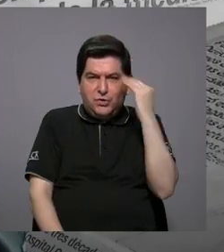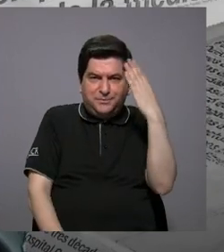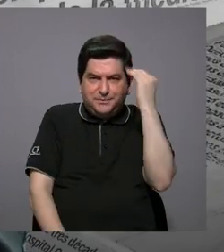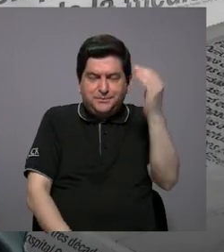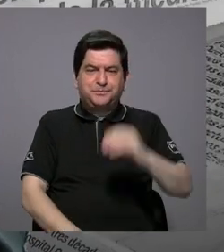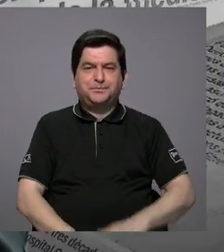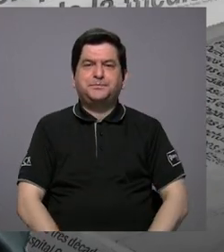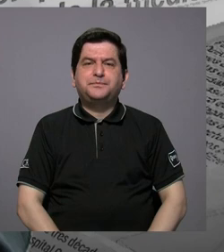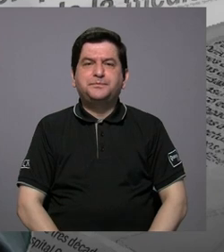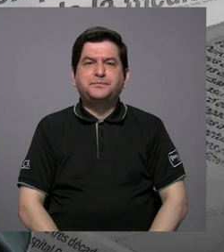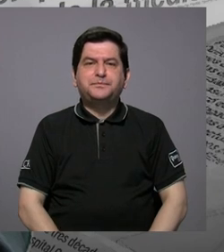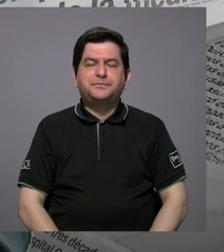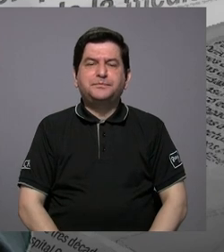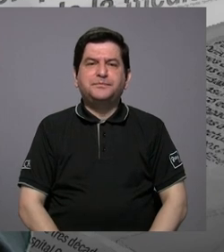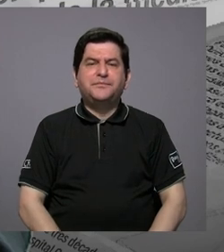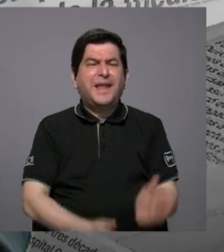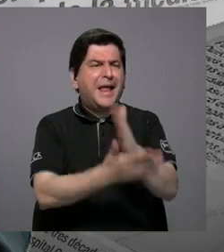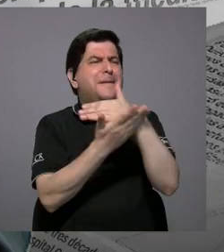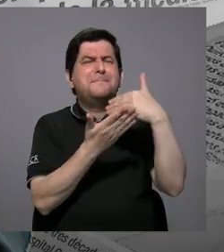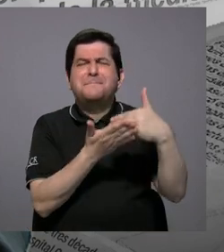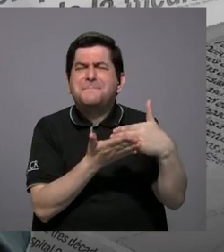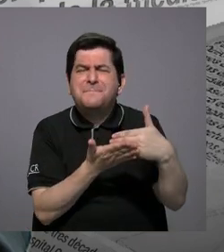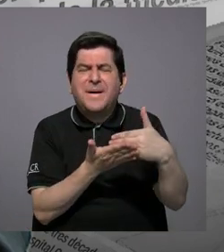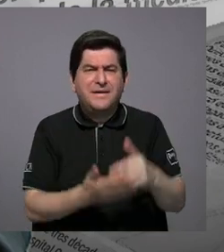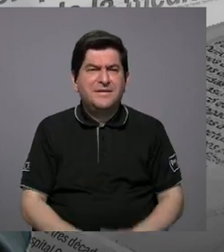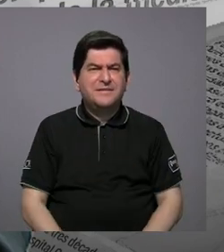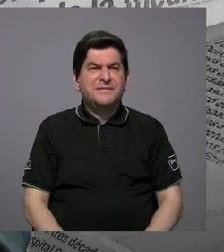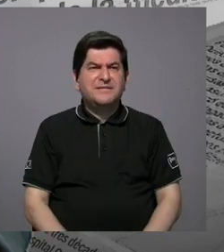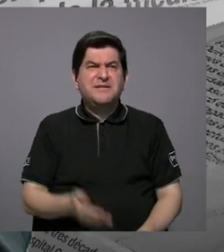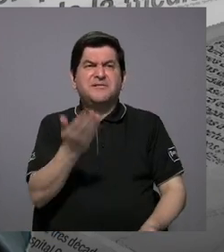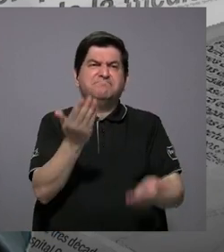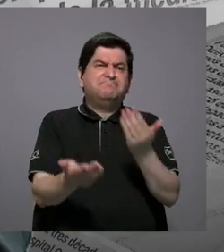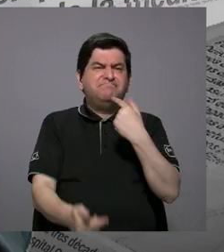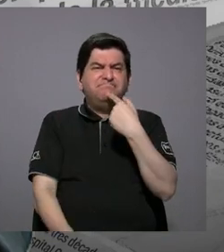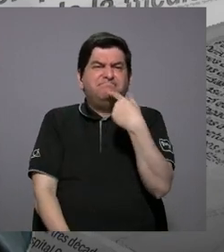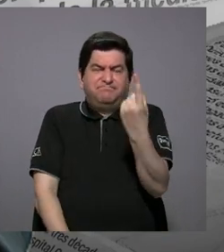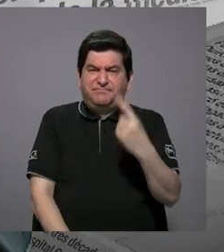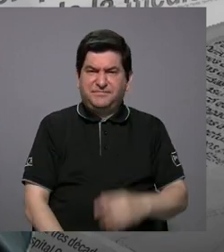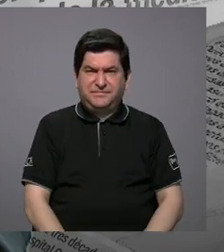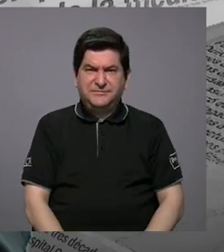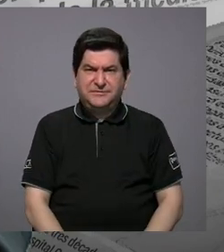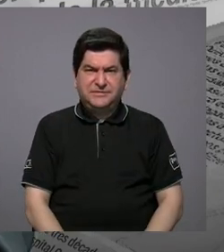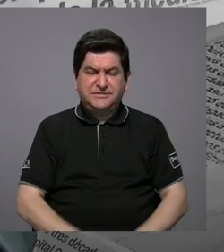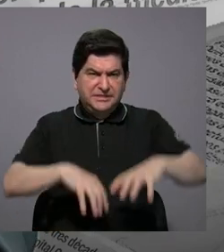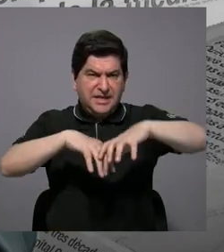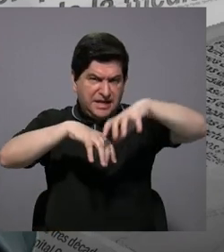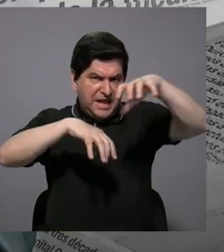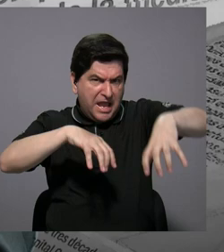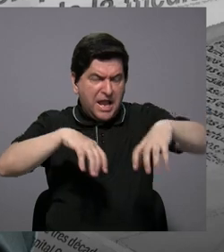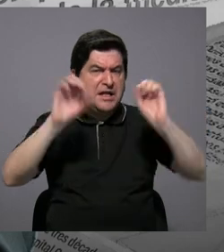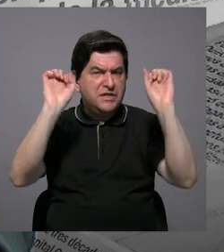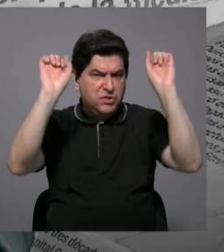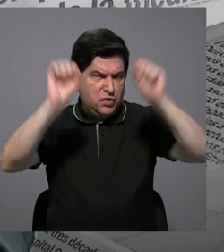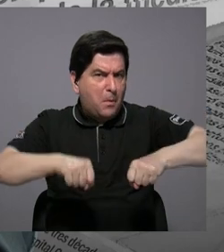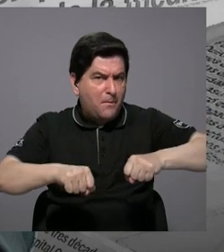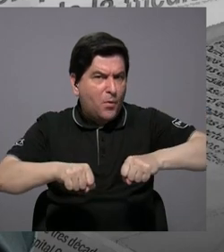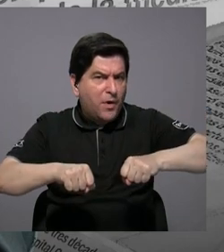esto, ¿en qué es la parte donde podremos decir en los cantones? Bueno, puede